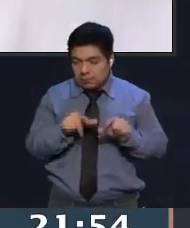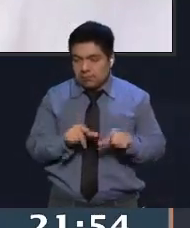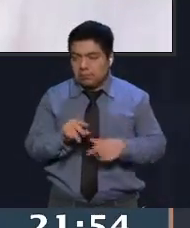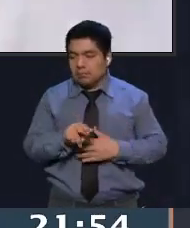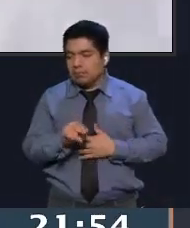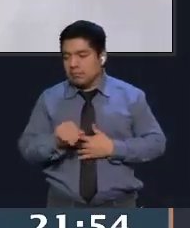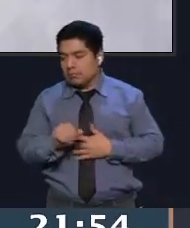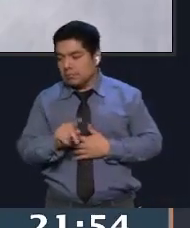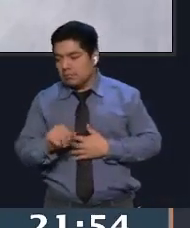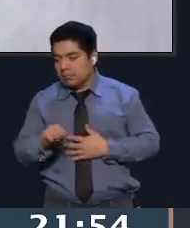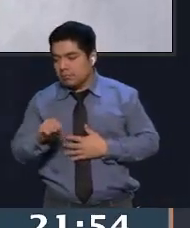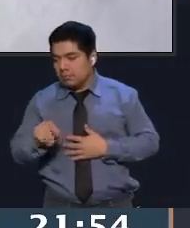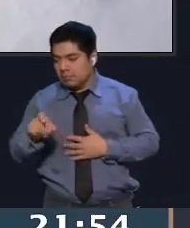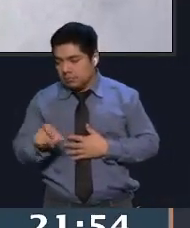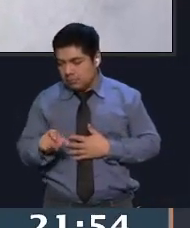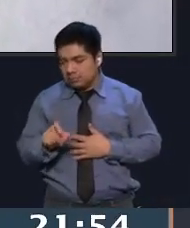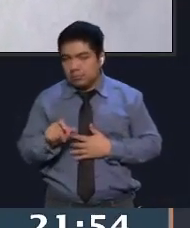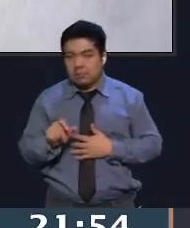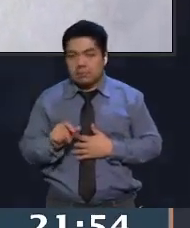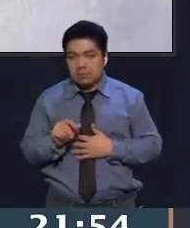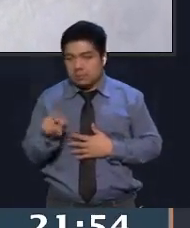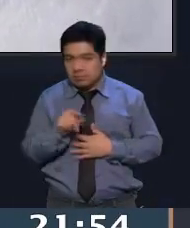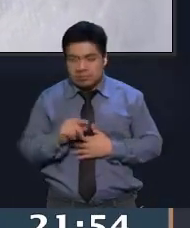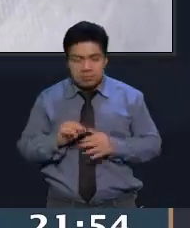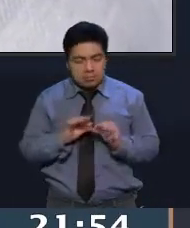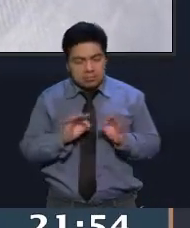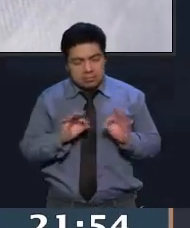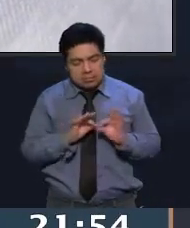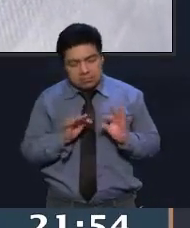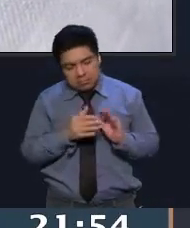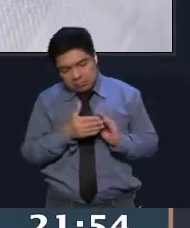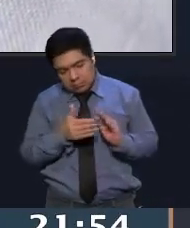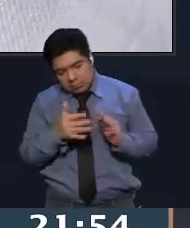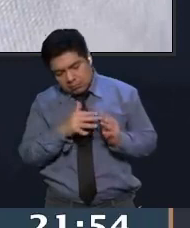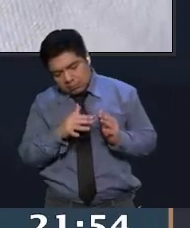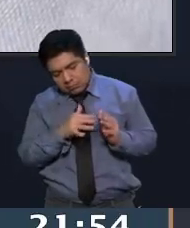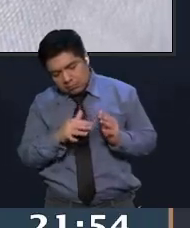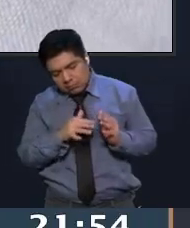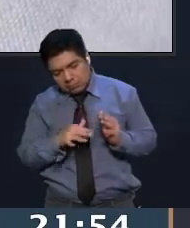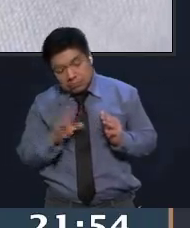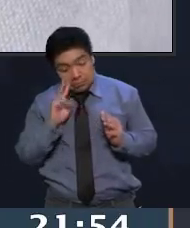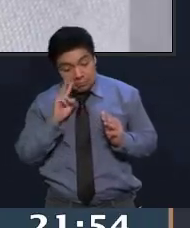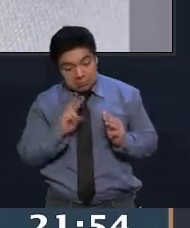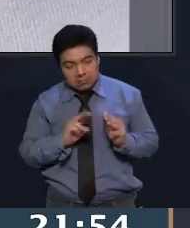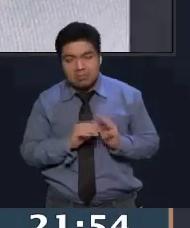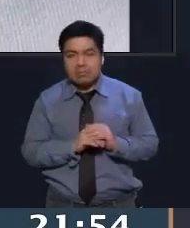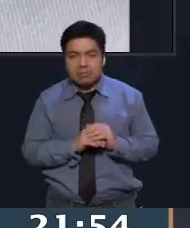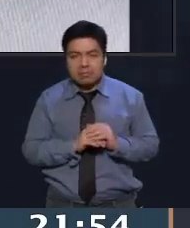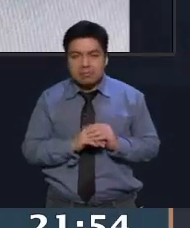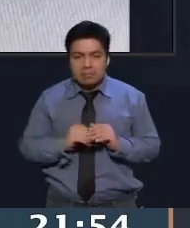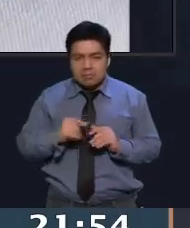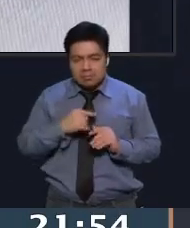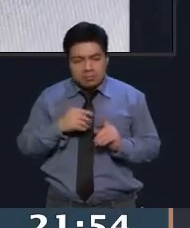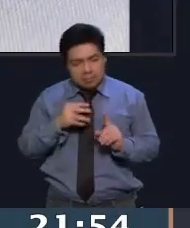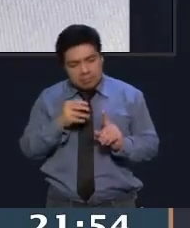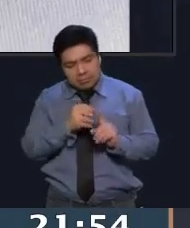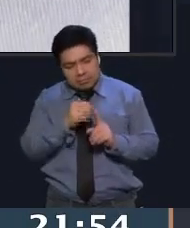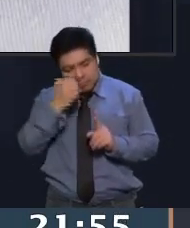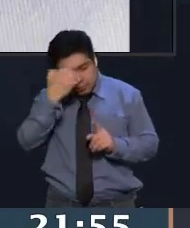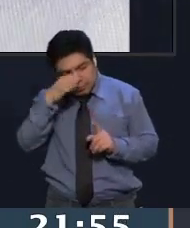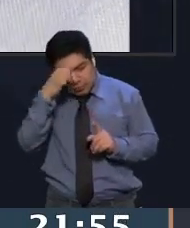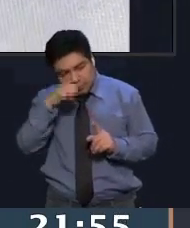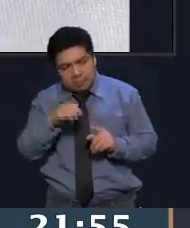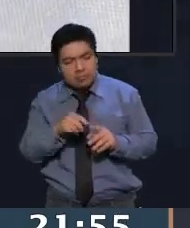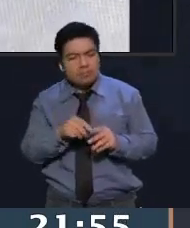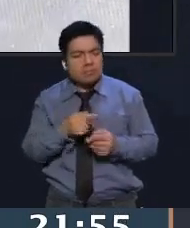unjardinpropio.mx porque me encanta y ellas lo describen de la mejor manera, ¿no? Nos arrojamos a la experimentación y